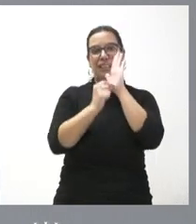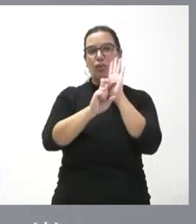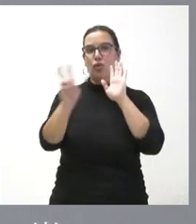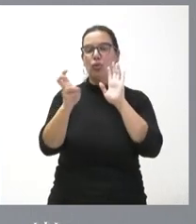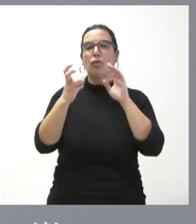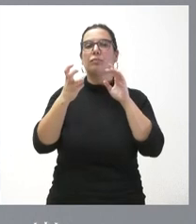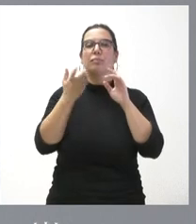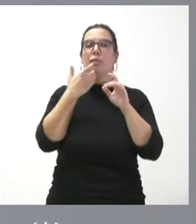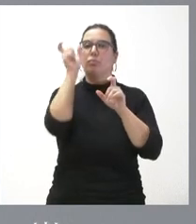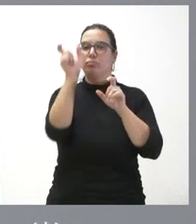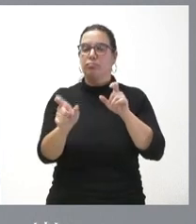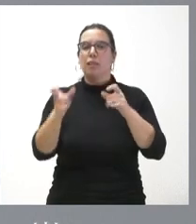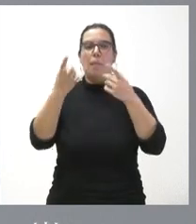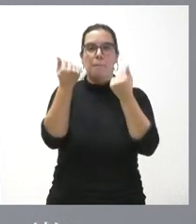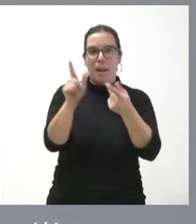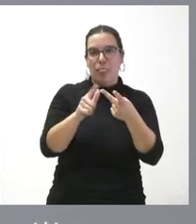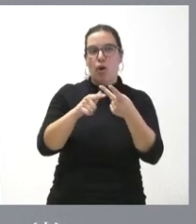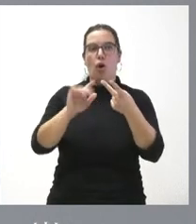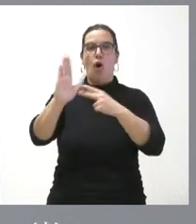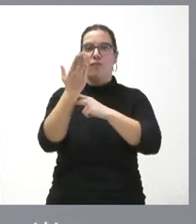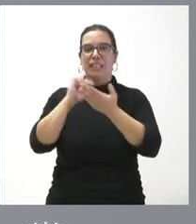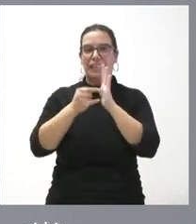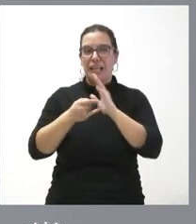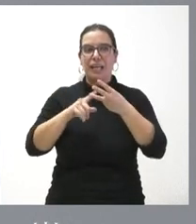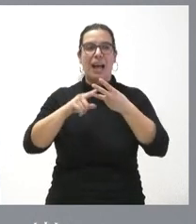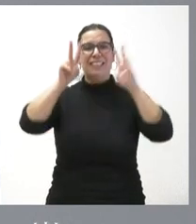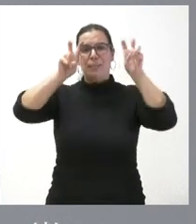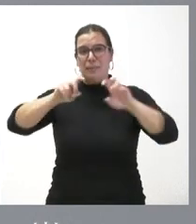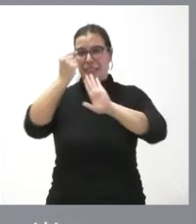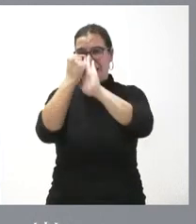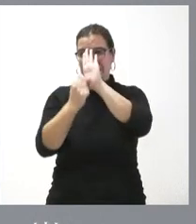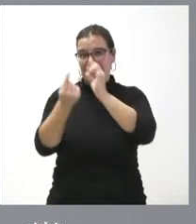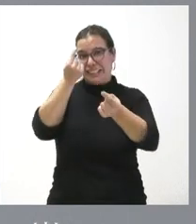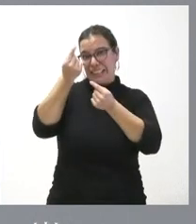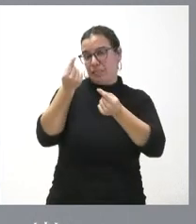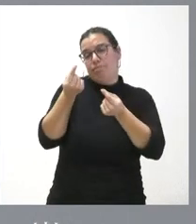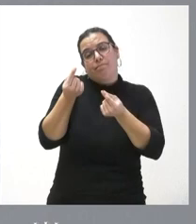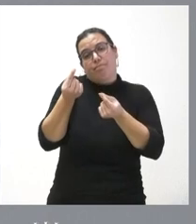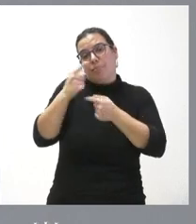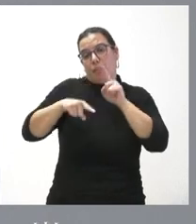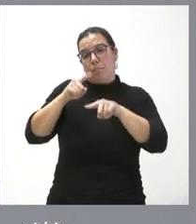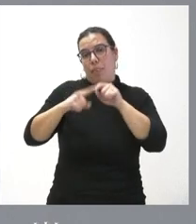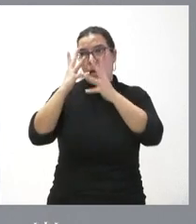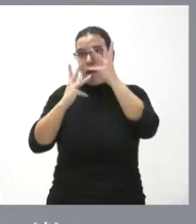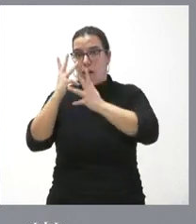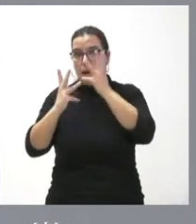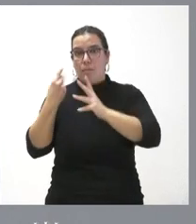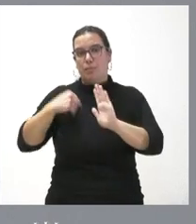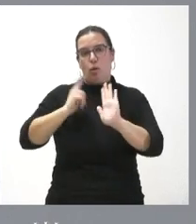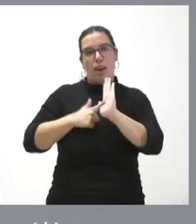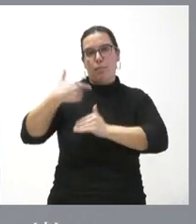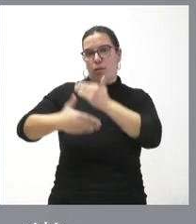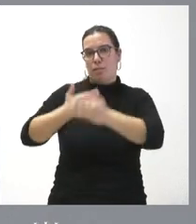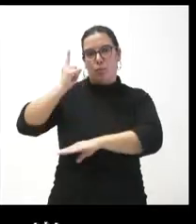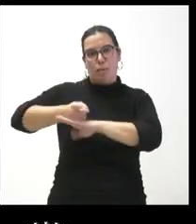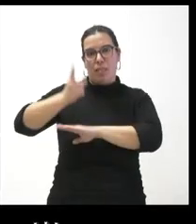como la oferta técnica y como otras cuestiones que a veces pues computando de una forma muy relevante en la propia ley el procedimiento de adjudicación